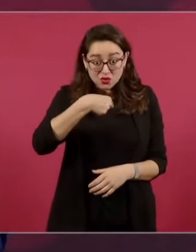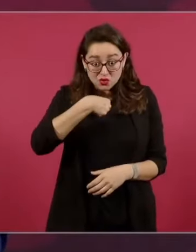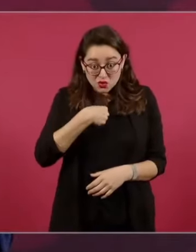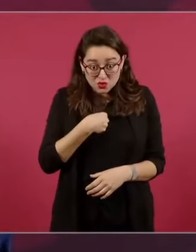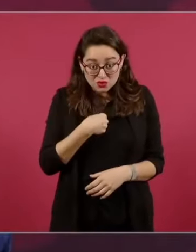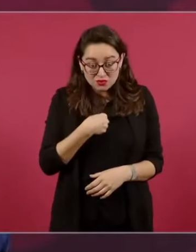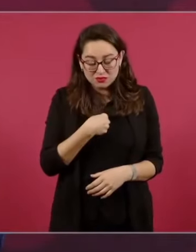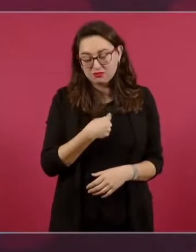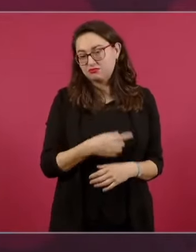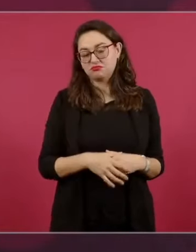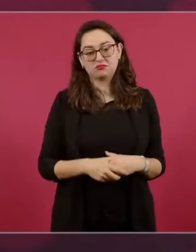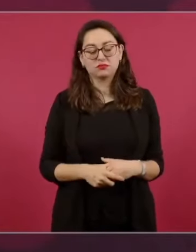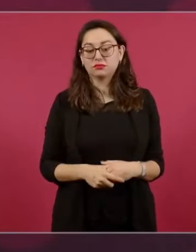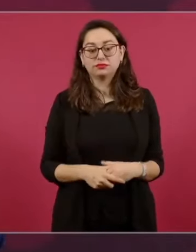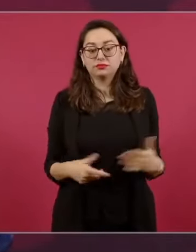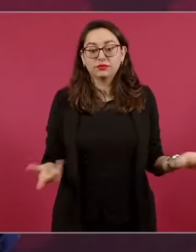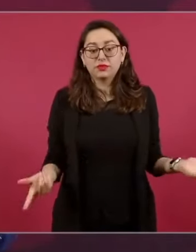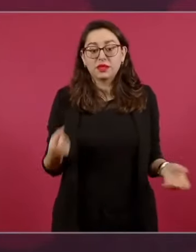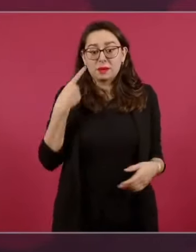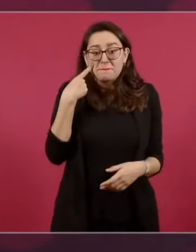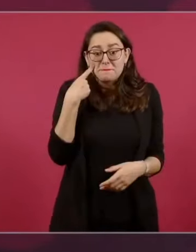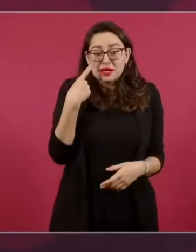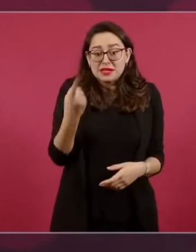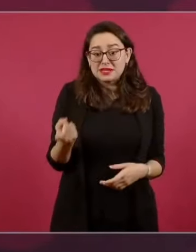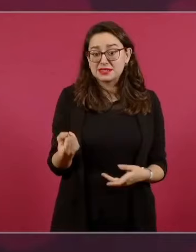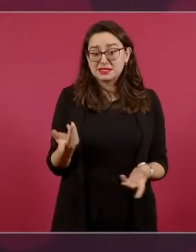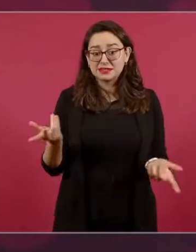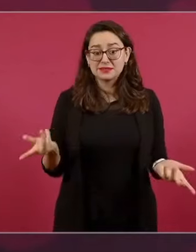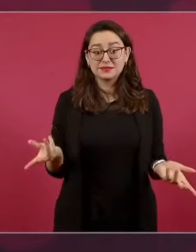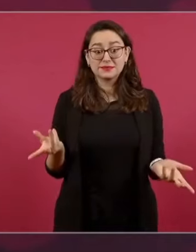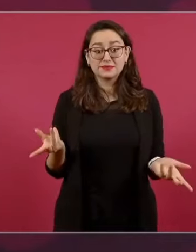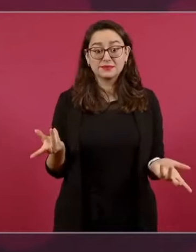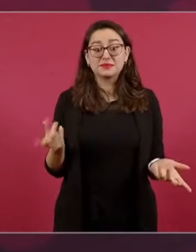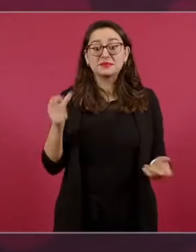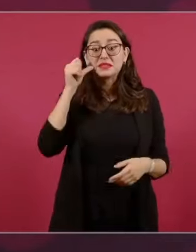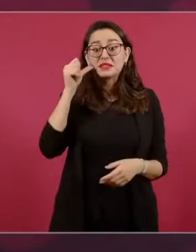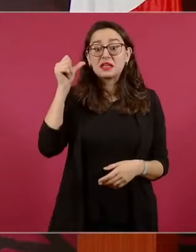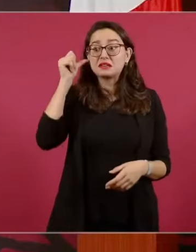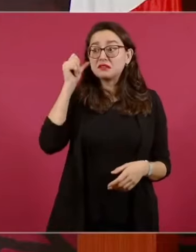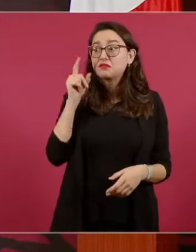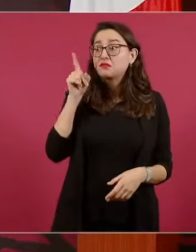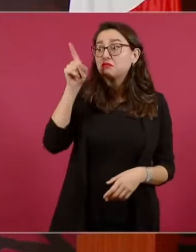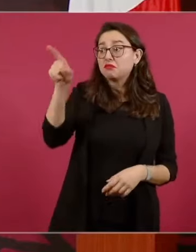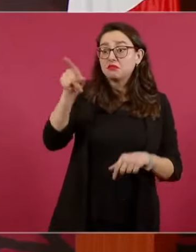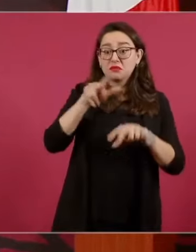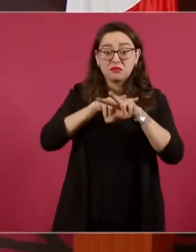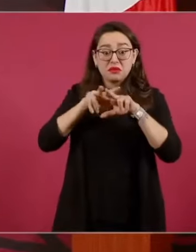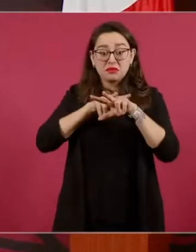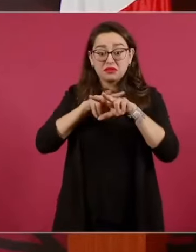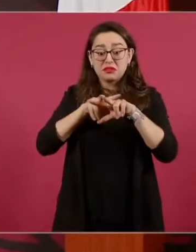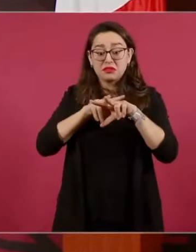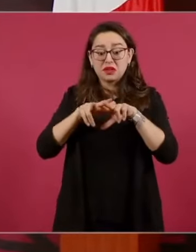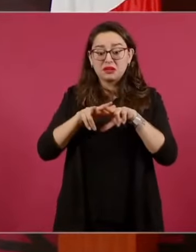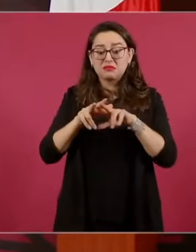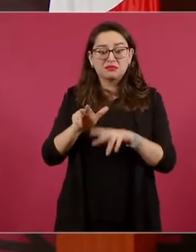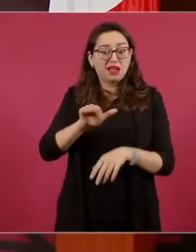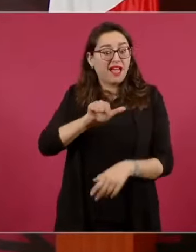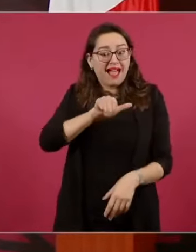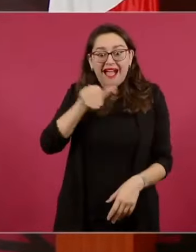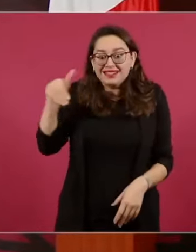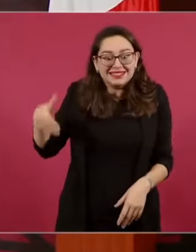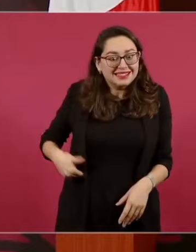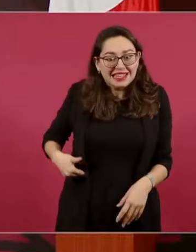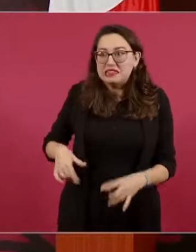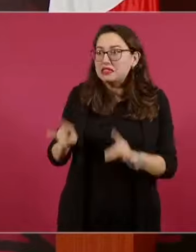Véanlo de ayer, lo que comentaba hoy en la mañana, un accidente al colocar una trave